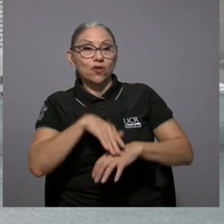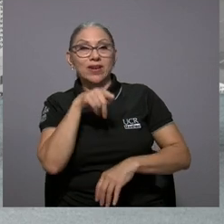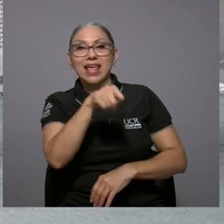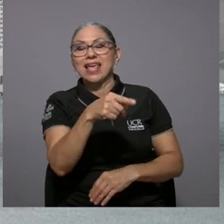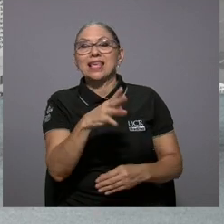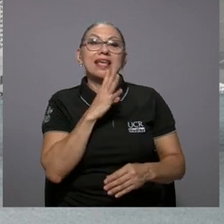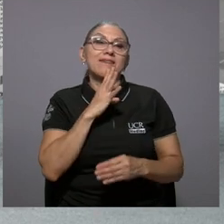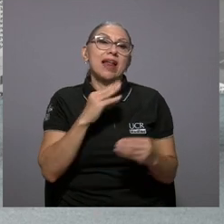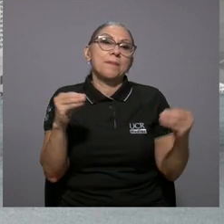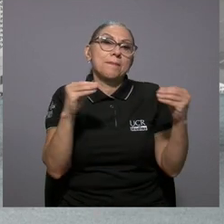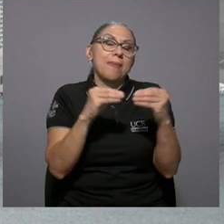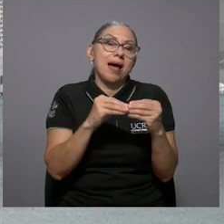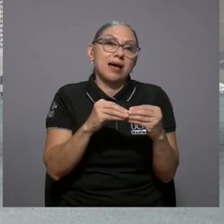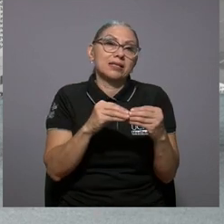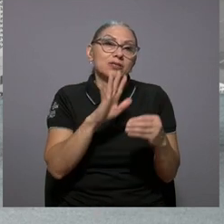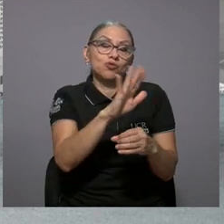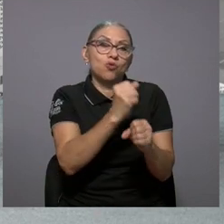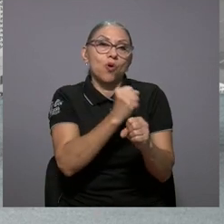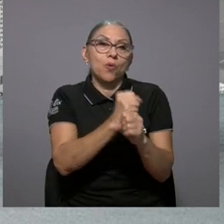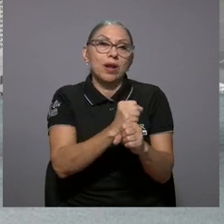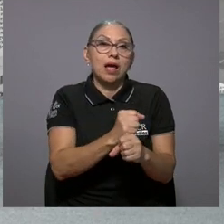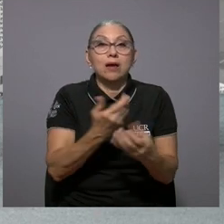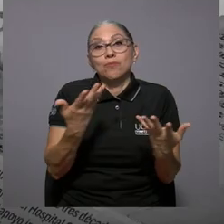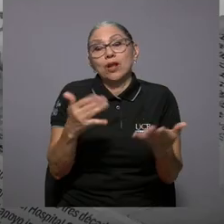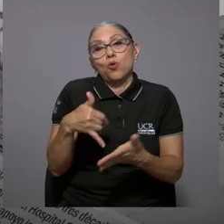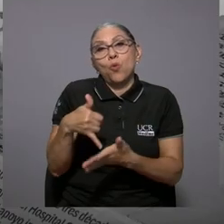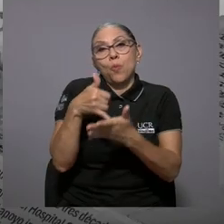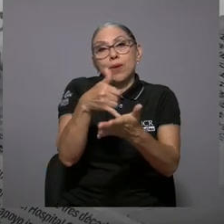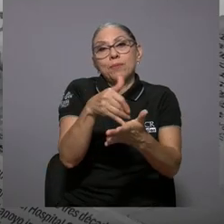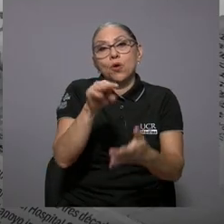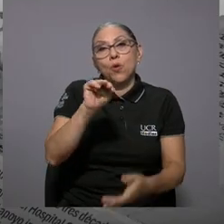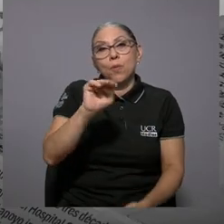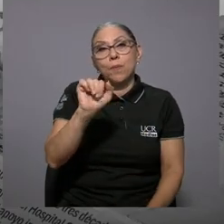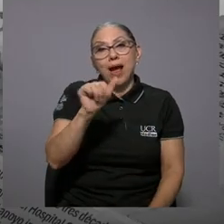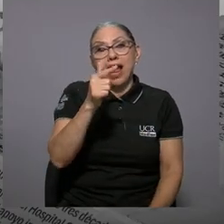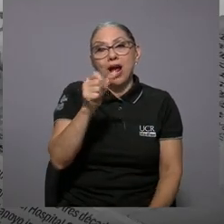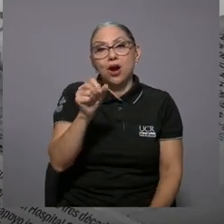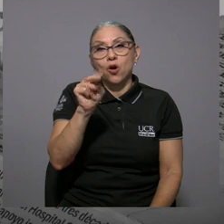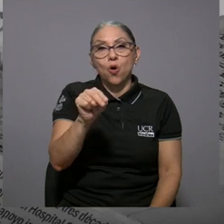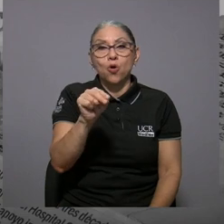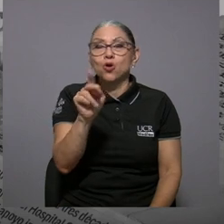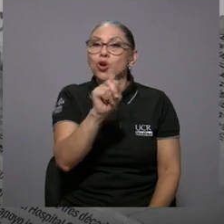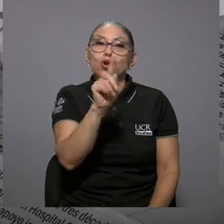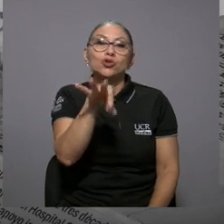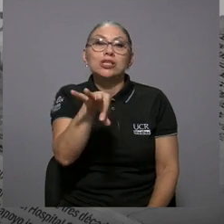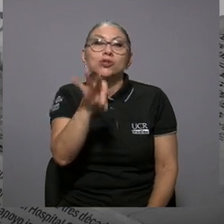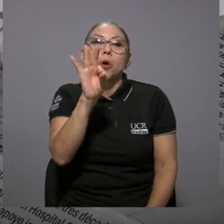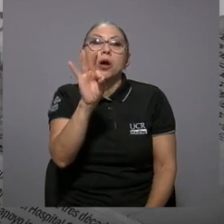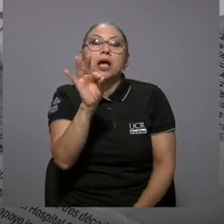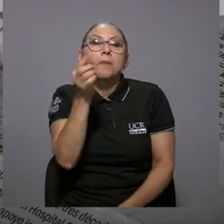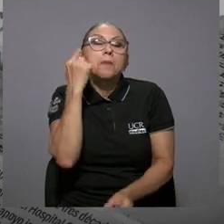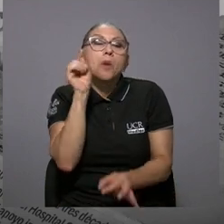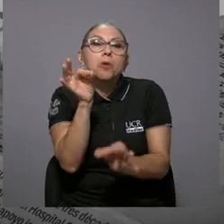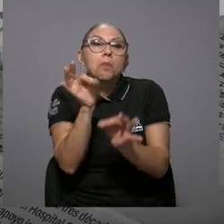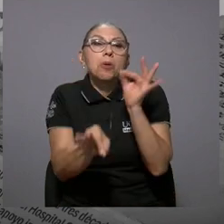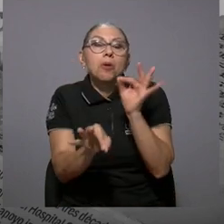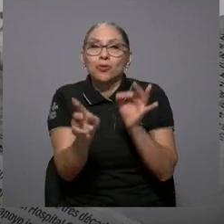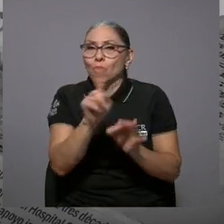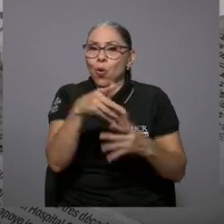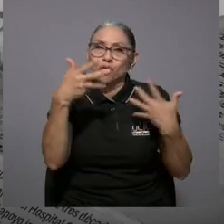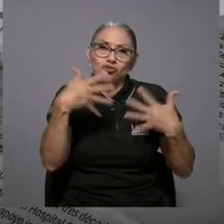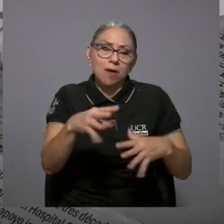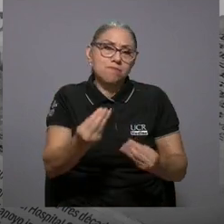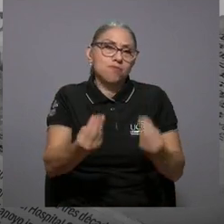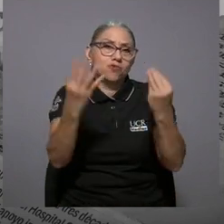Marjorie habría que hablar mucho más de su obra bueno un premio magón no se ha escogido porque hizo tres o cuatro